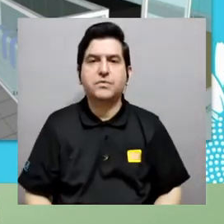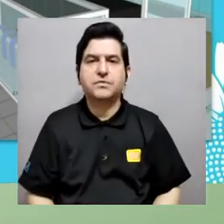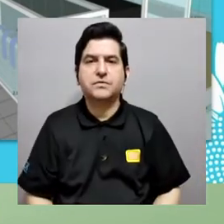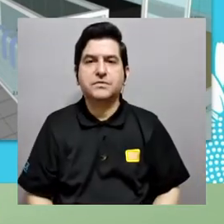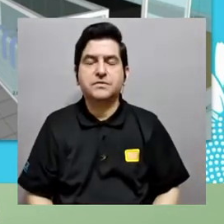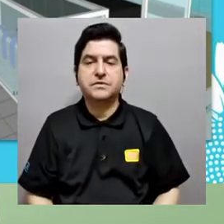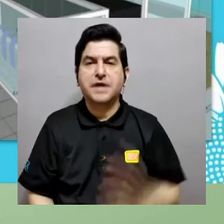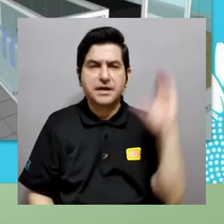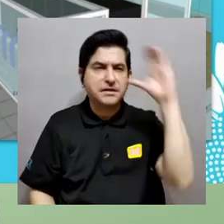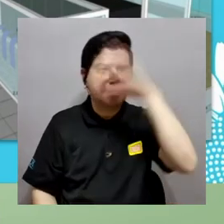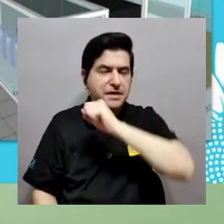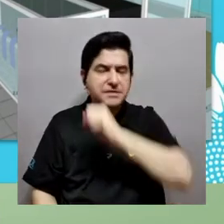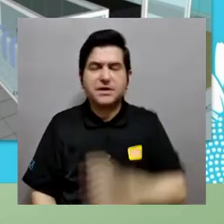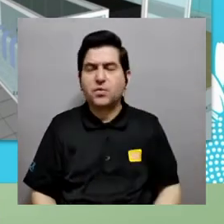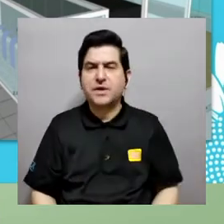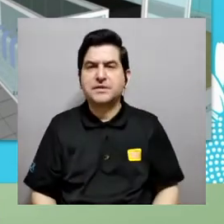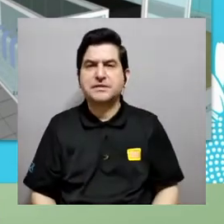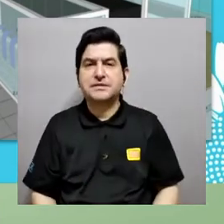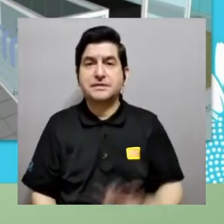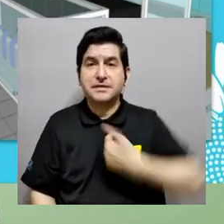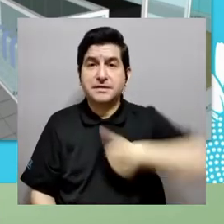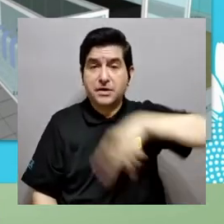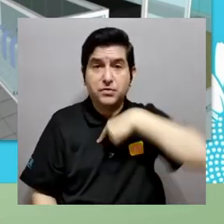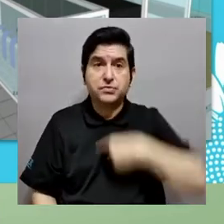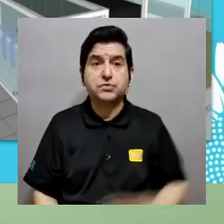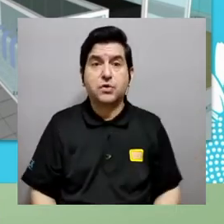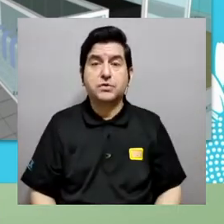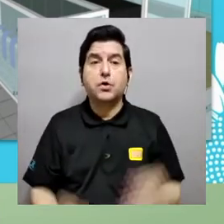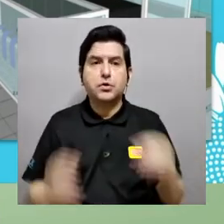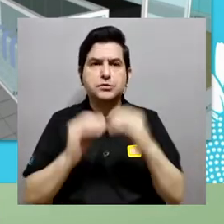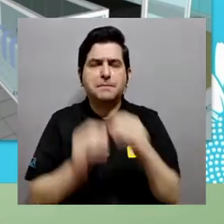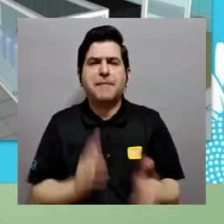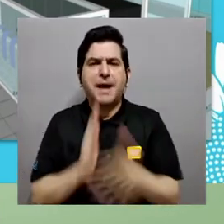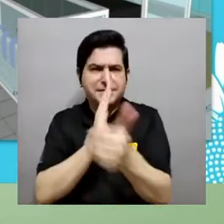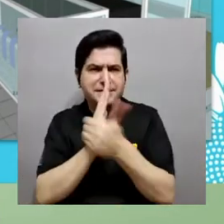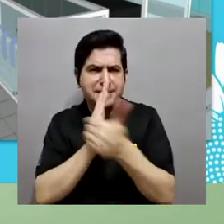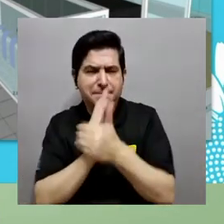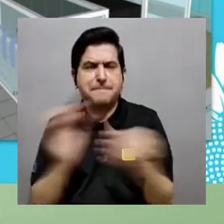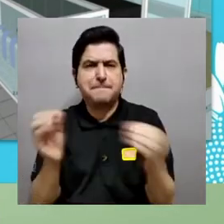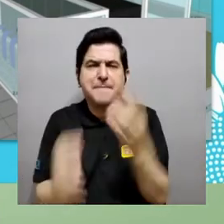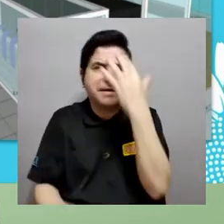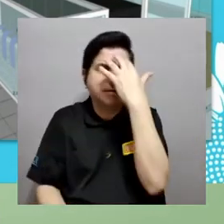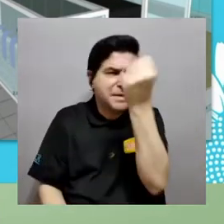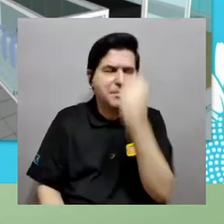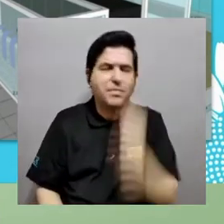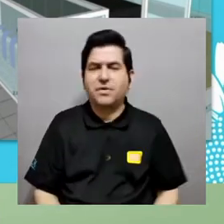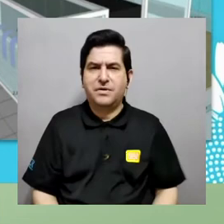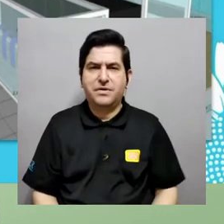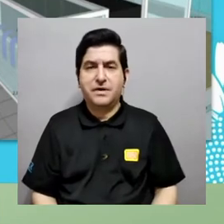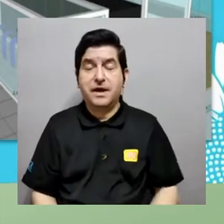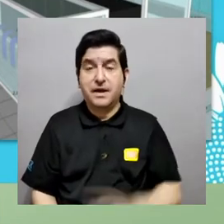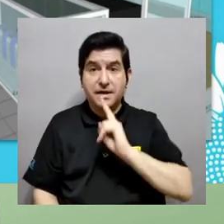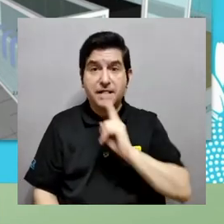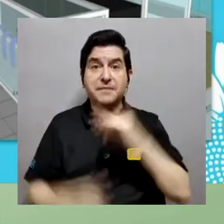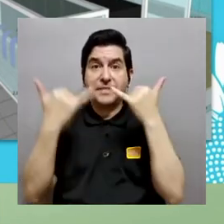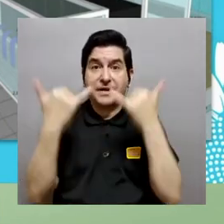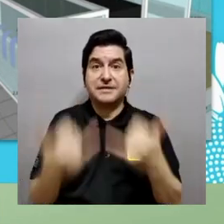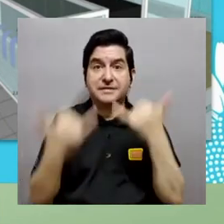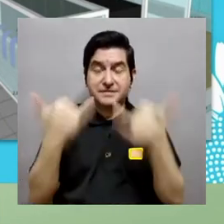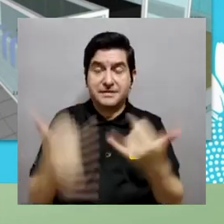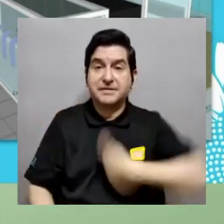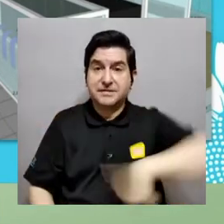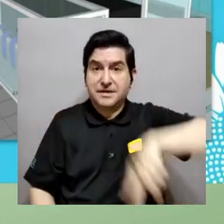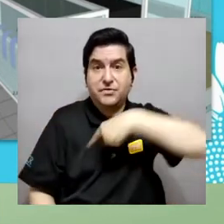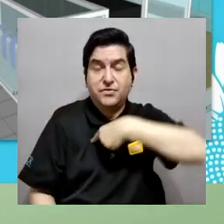mejorando sus recursos. Entre estos, cada vez, no sé si se han dado cuenta, cada año que pasa tenemos procesadores con más capacidad,